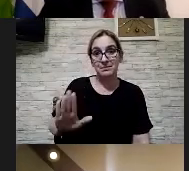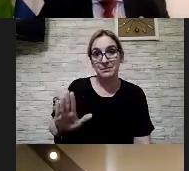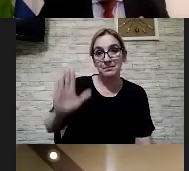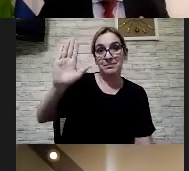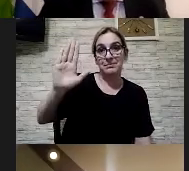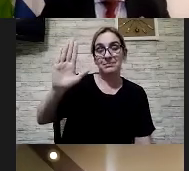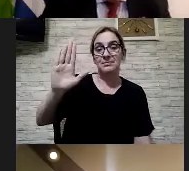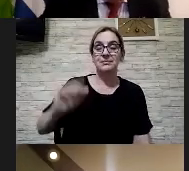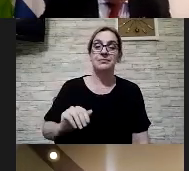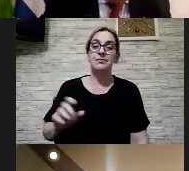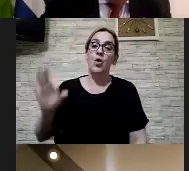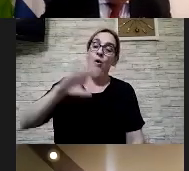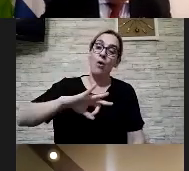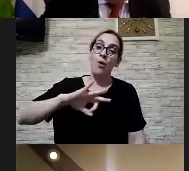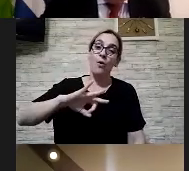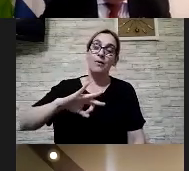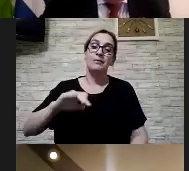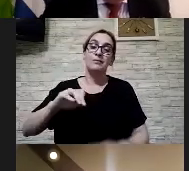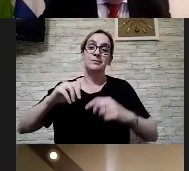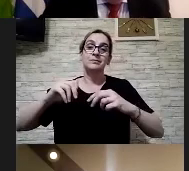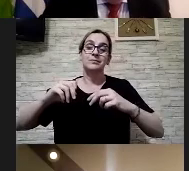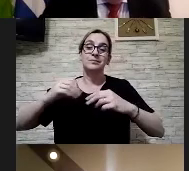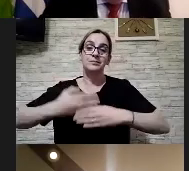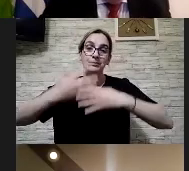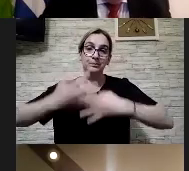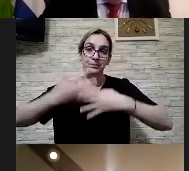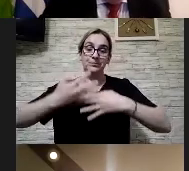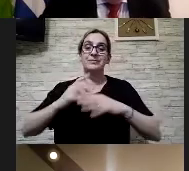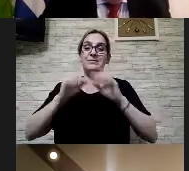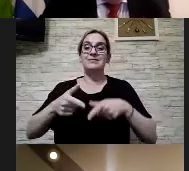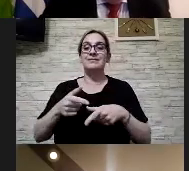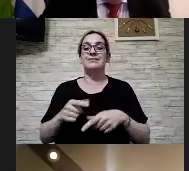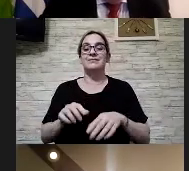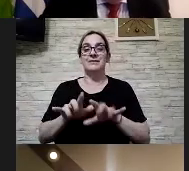o si no por chat también vamos a recibir con tu muchas gracias